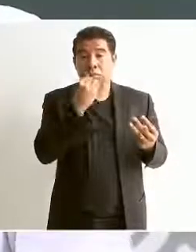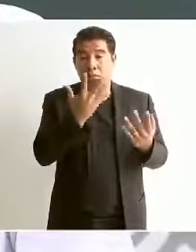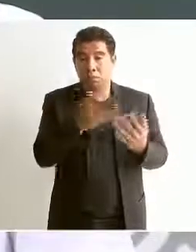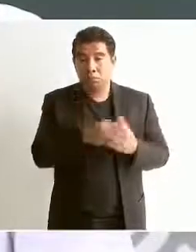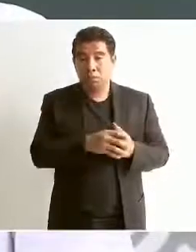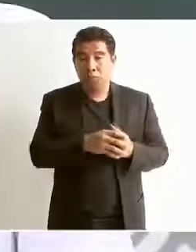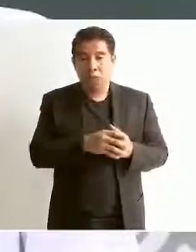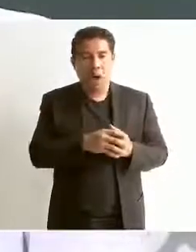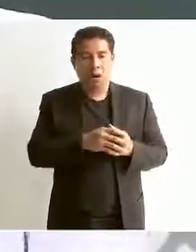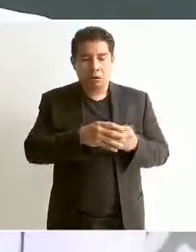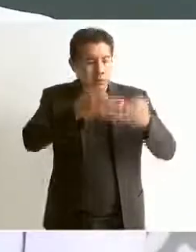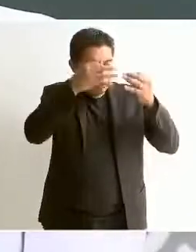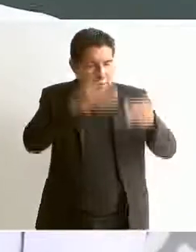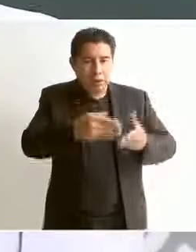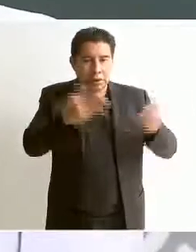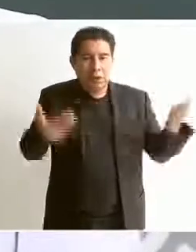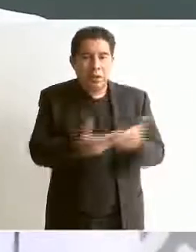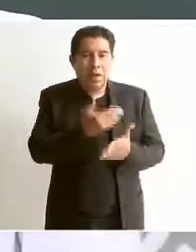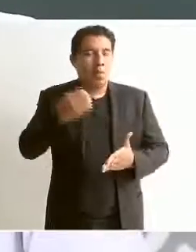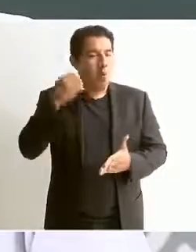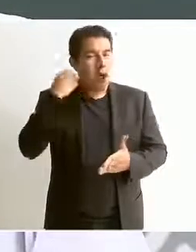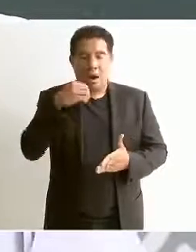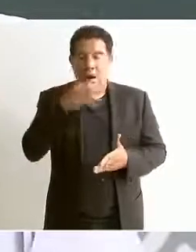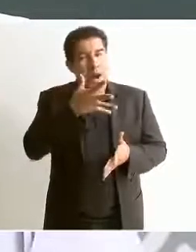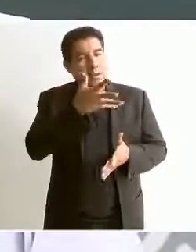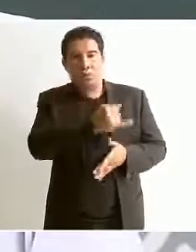oaxaqueña, tradicional.